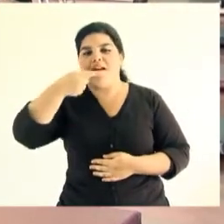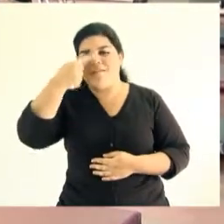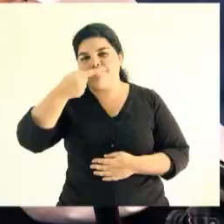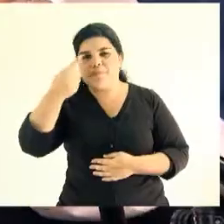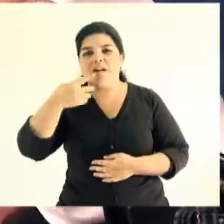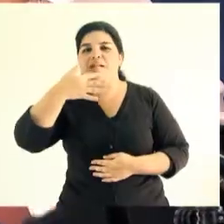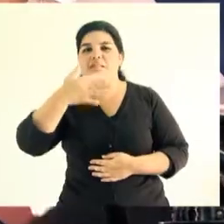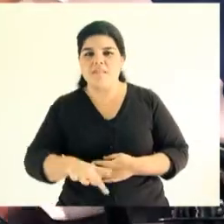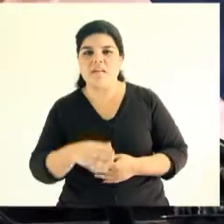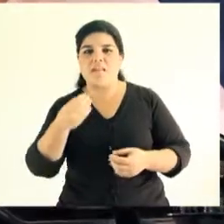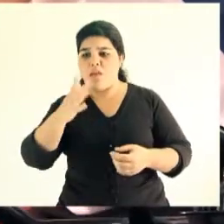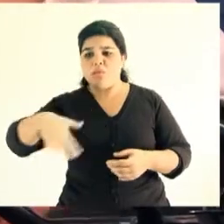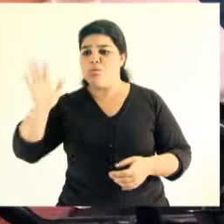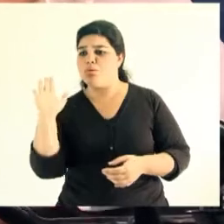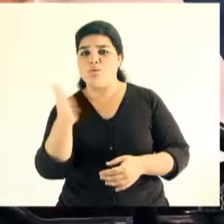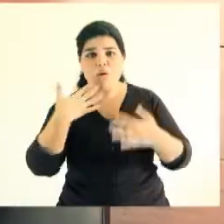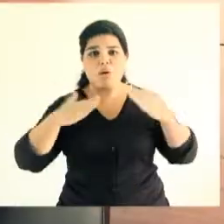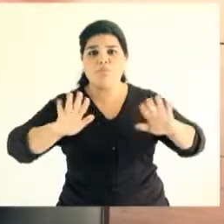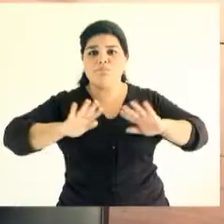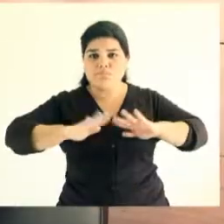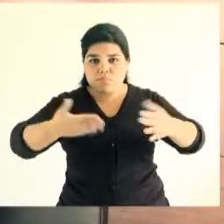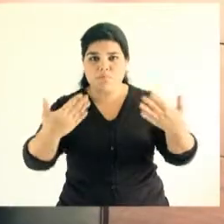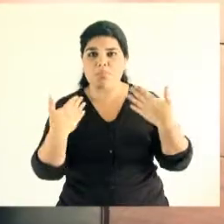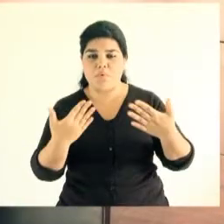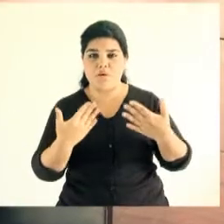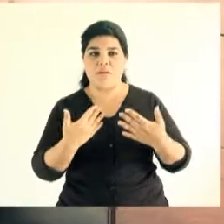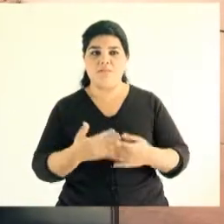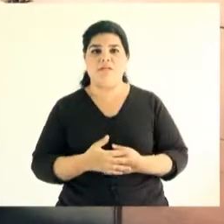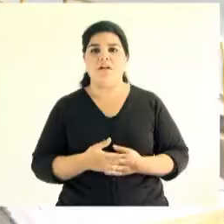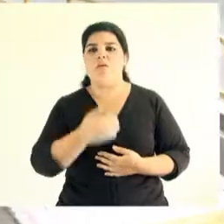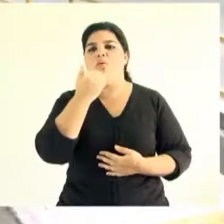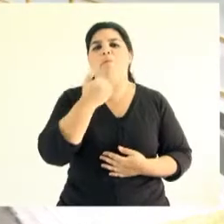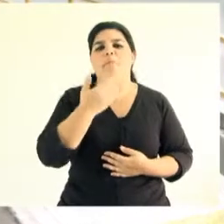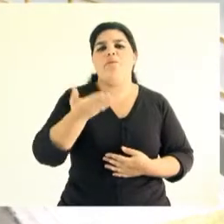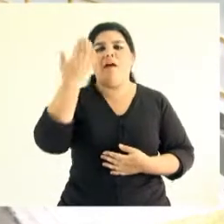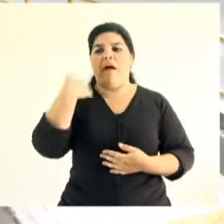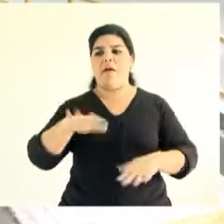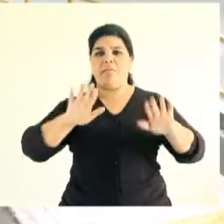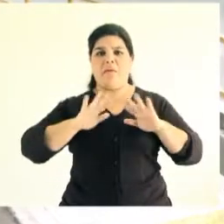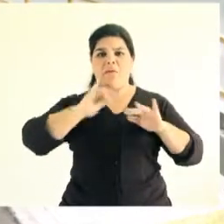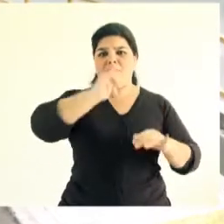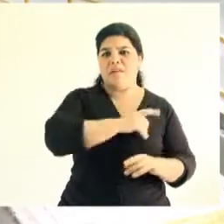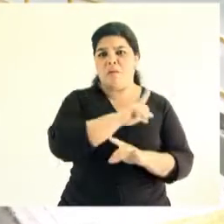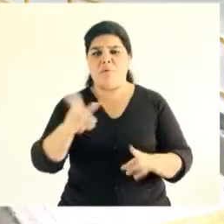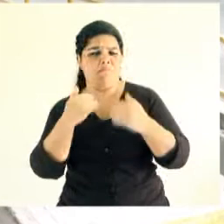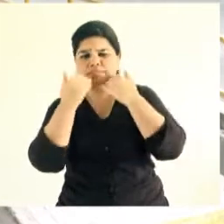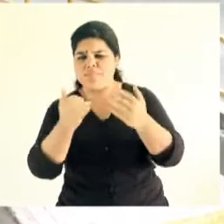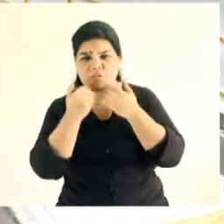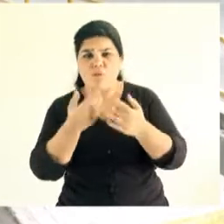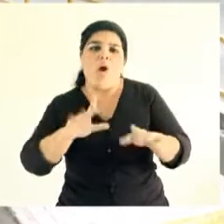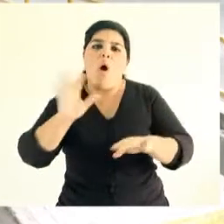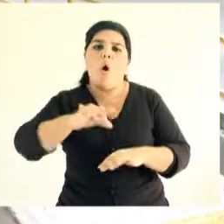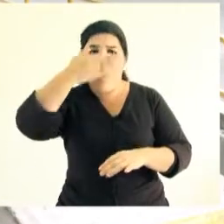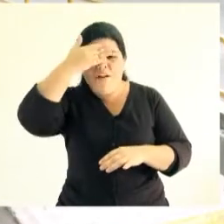toda persona puede hacer actividad física, toda persona puede hacer gimnasia independientemente si ha tenido un antecedente deportivo o no